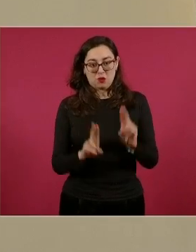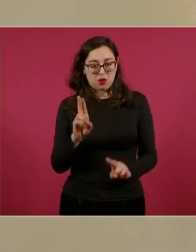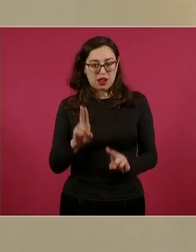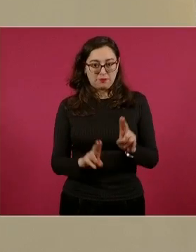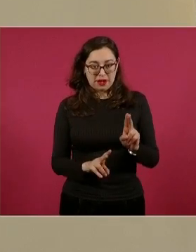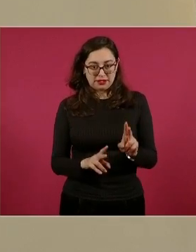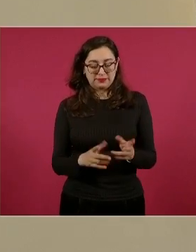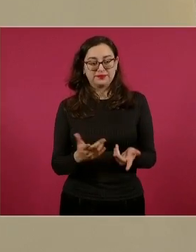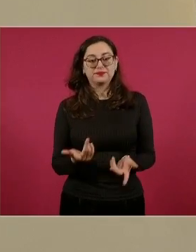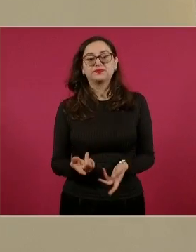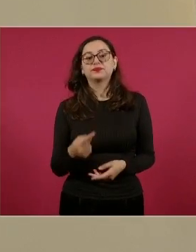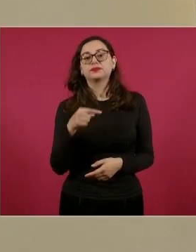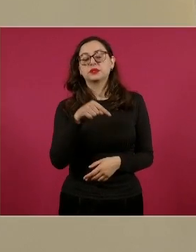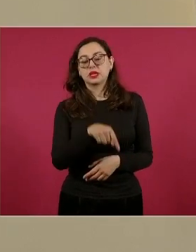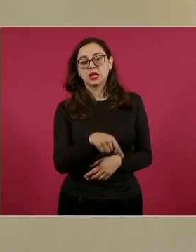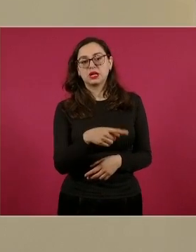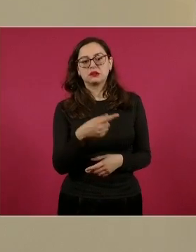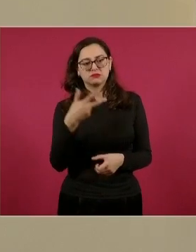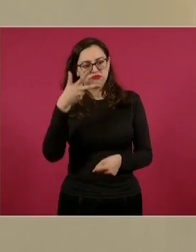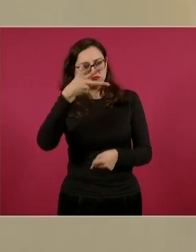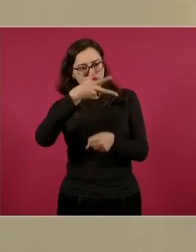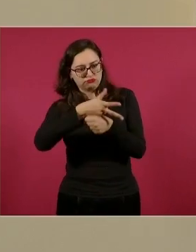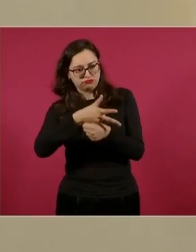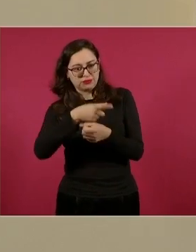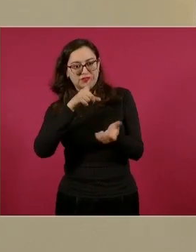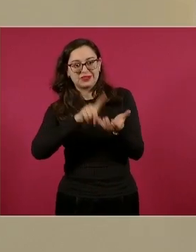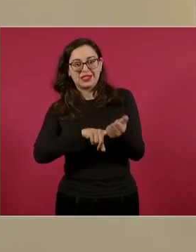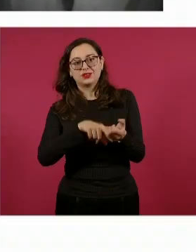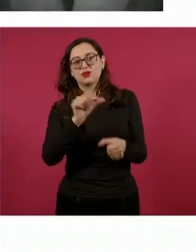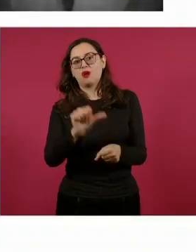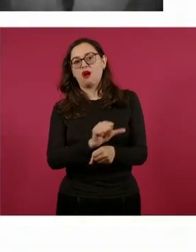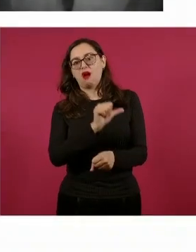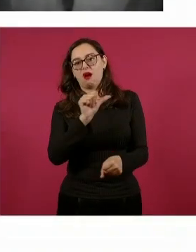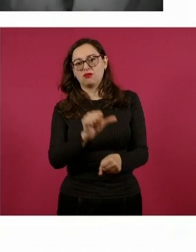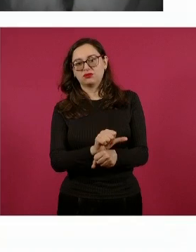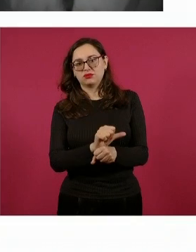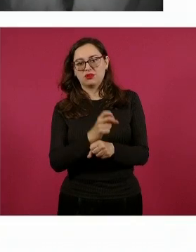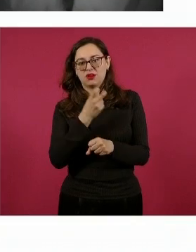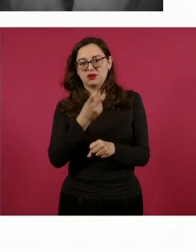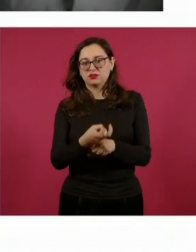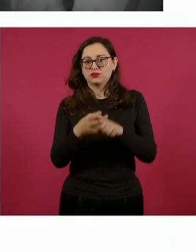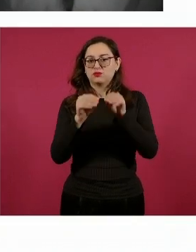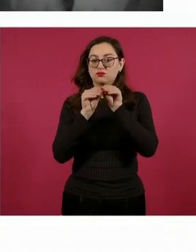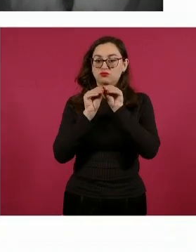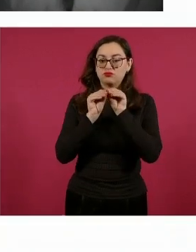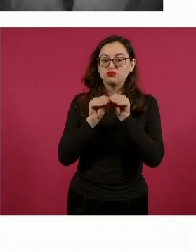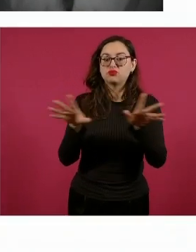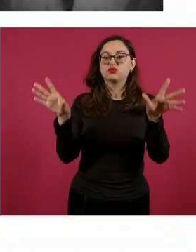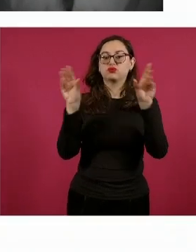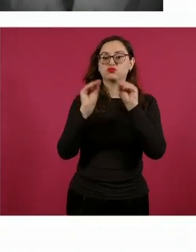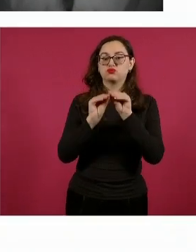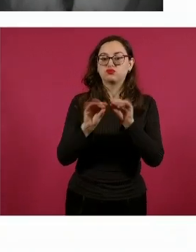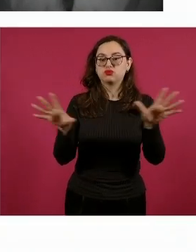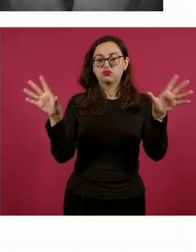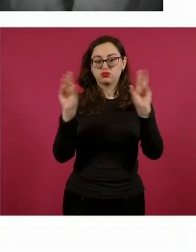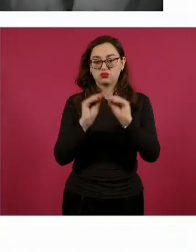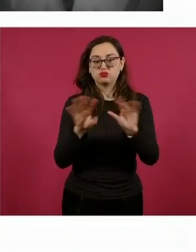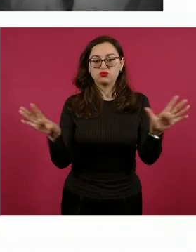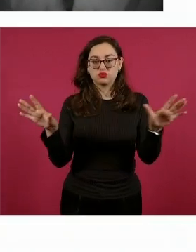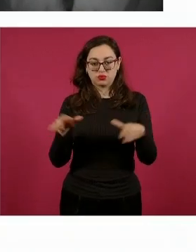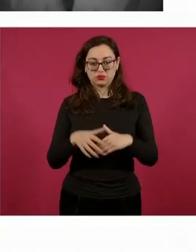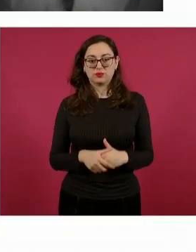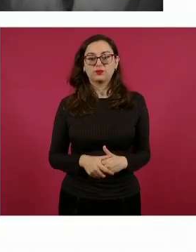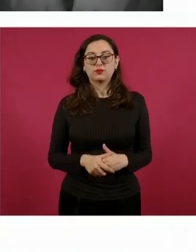Estos hechos quedaron grabados en una cámara al interior del vehículo y se difundió, difundiéndose mucho en redes sociales.